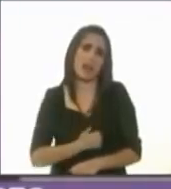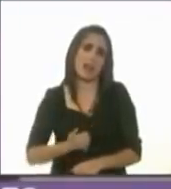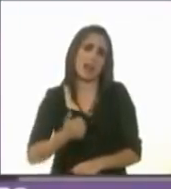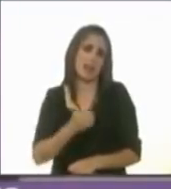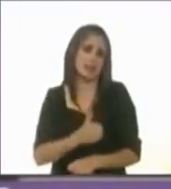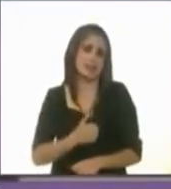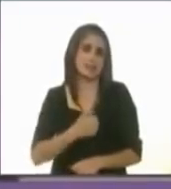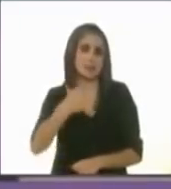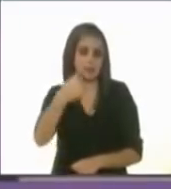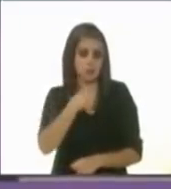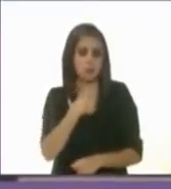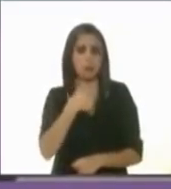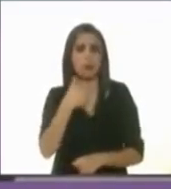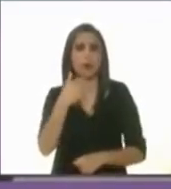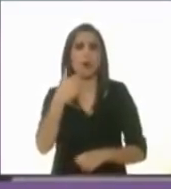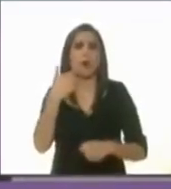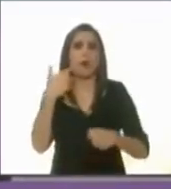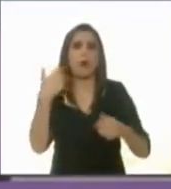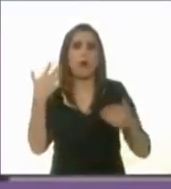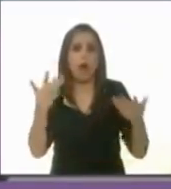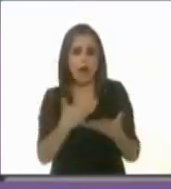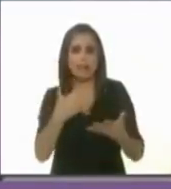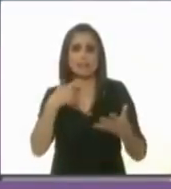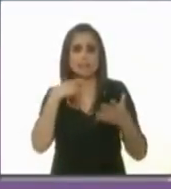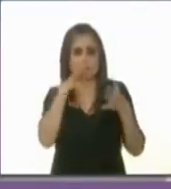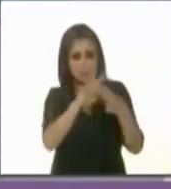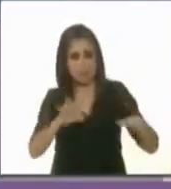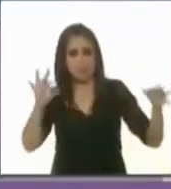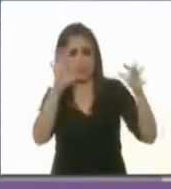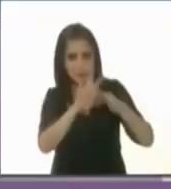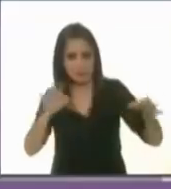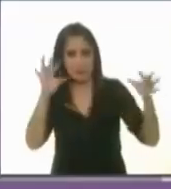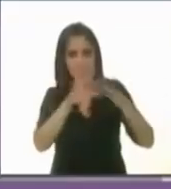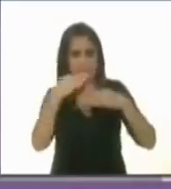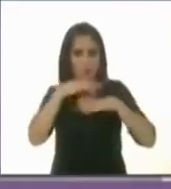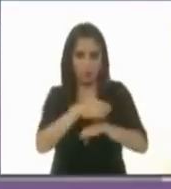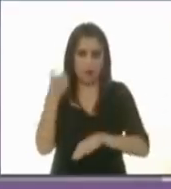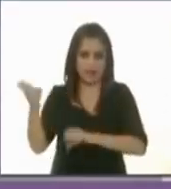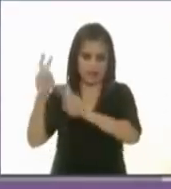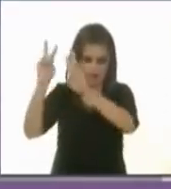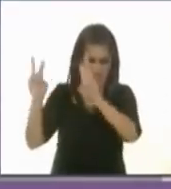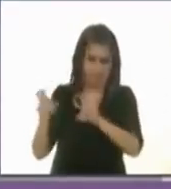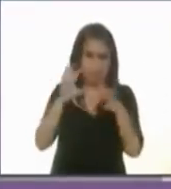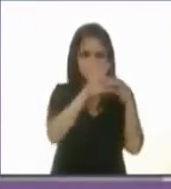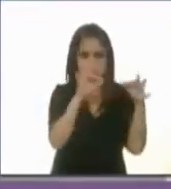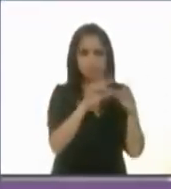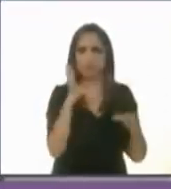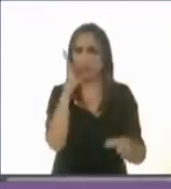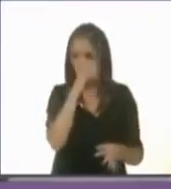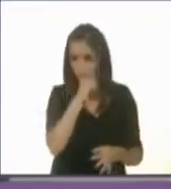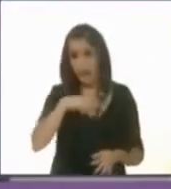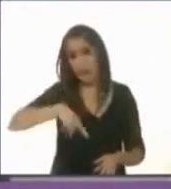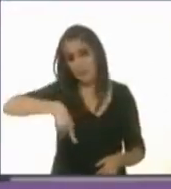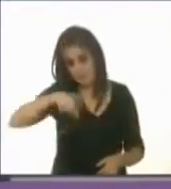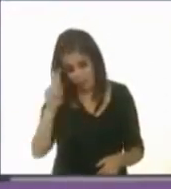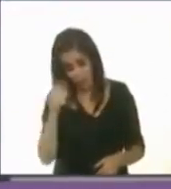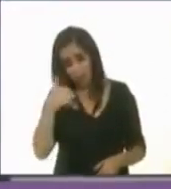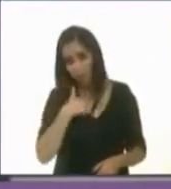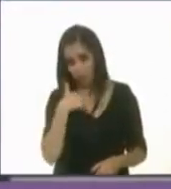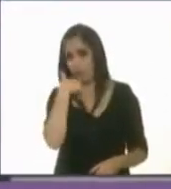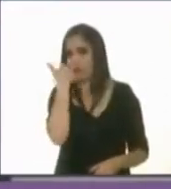haya dado la oportunidad de compartir mi versión sobre este tema, pero te quiero mostrar a ti lo que